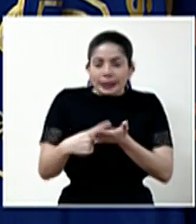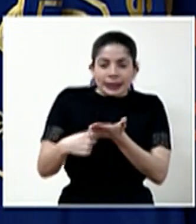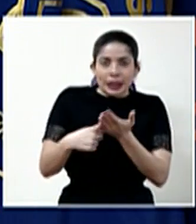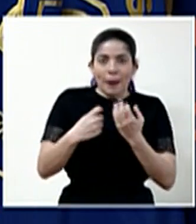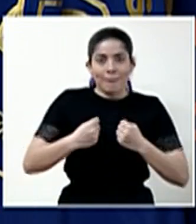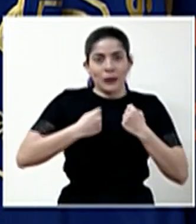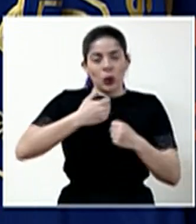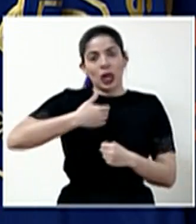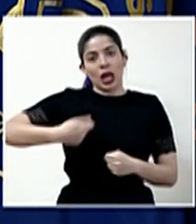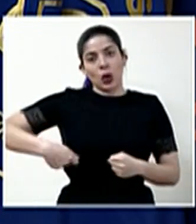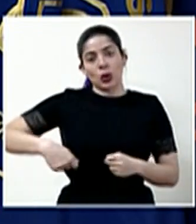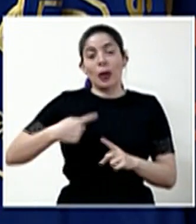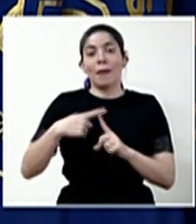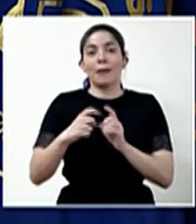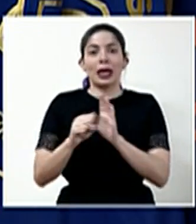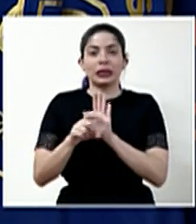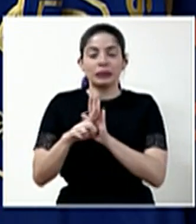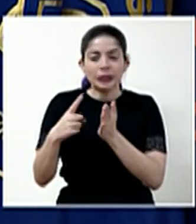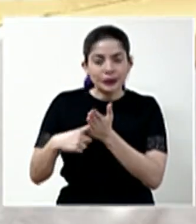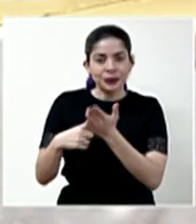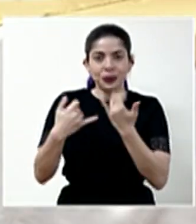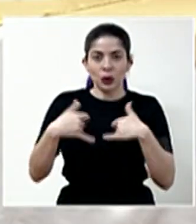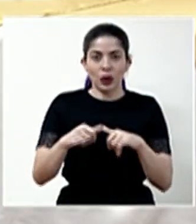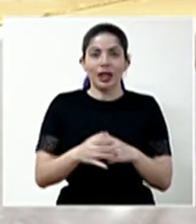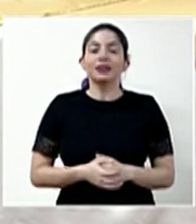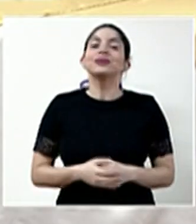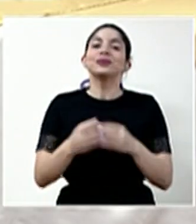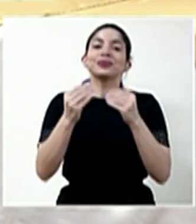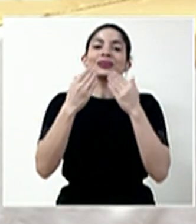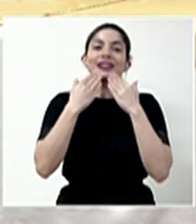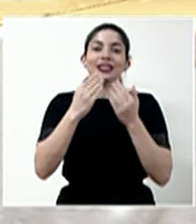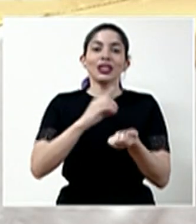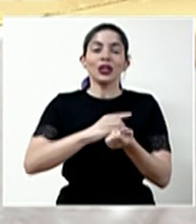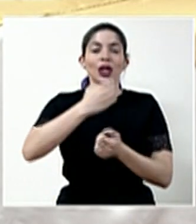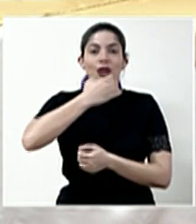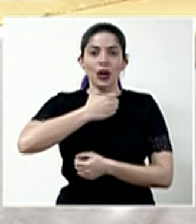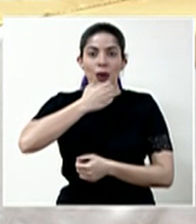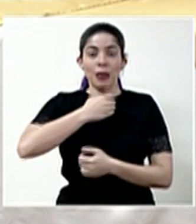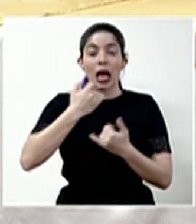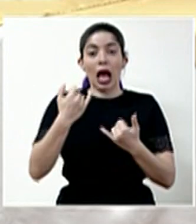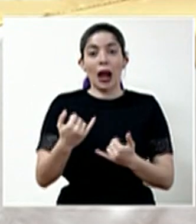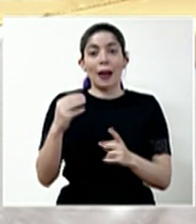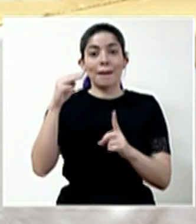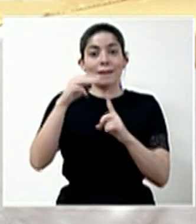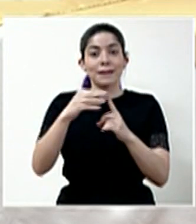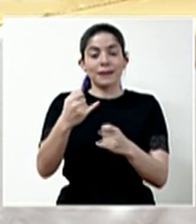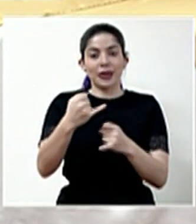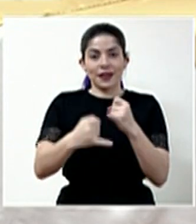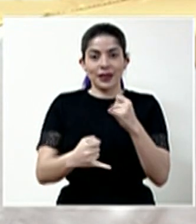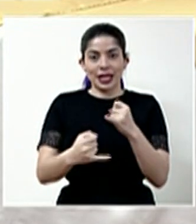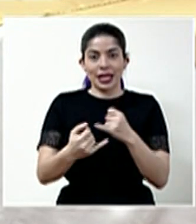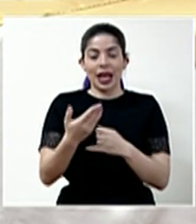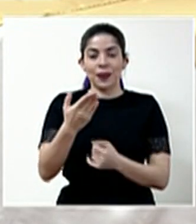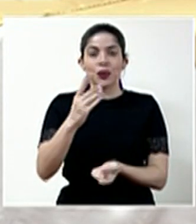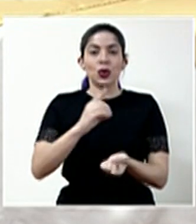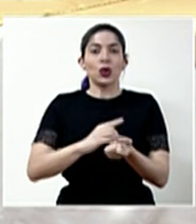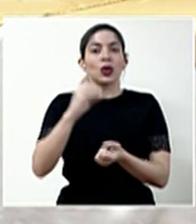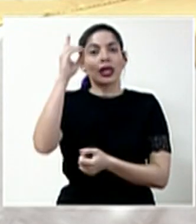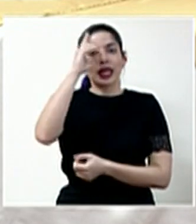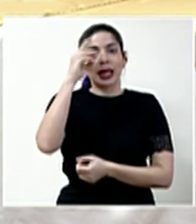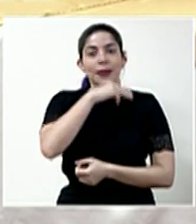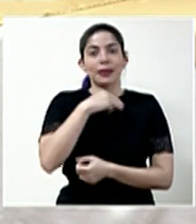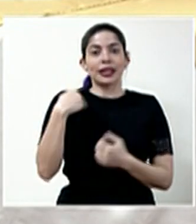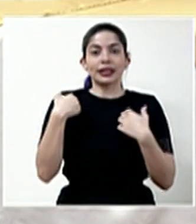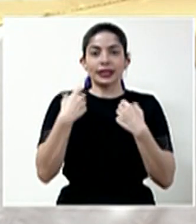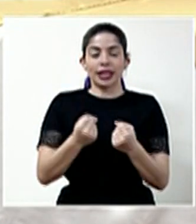Ejecutivo y con el Poder Legislativo. Muchas gracias, doctor Román Macaya. Escuchamos el mensaje final del doctor Daniel Salas,